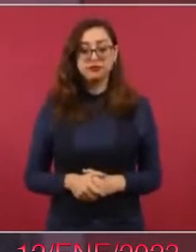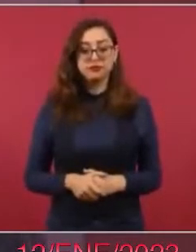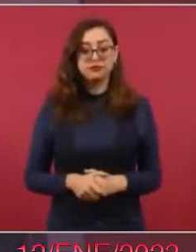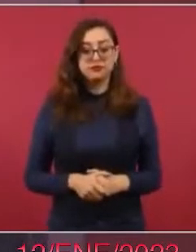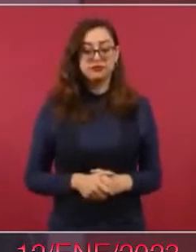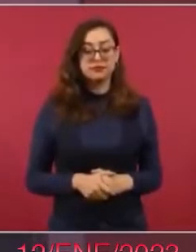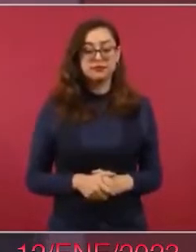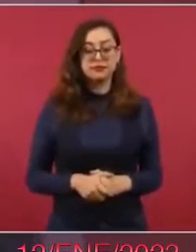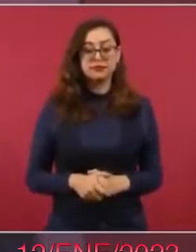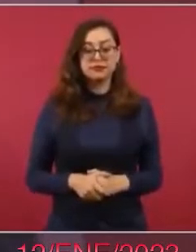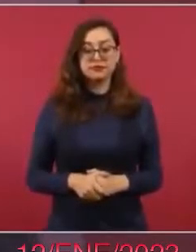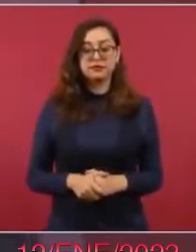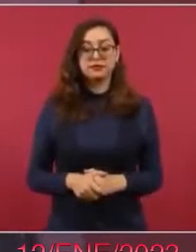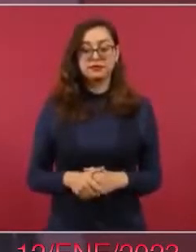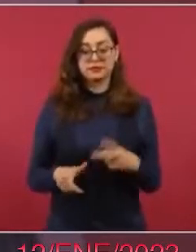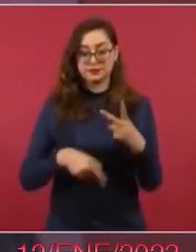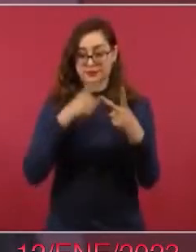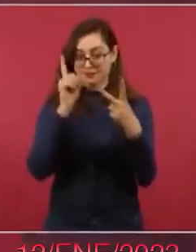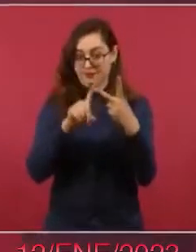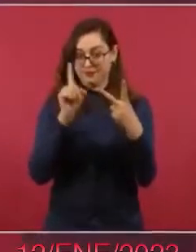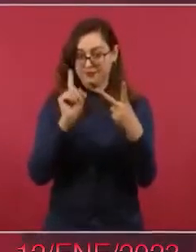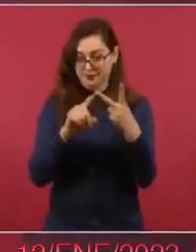y lo segundo